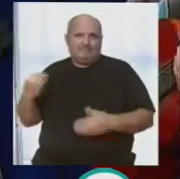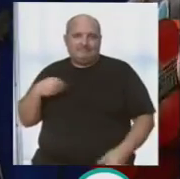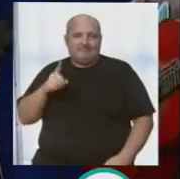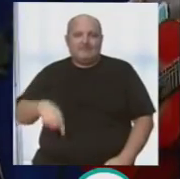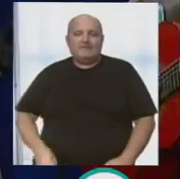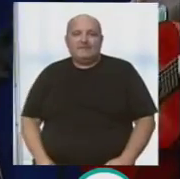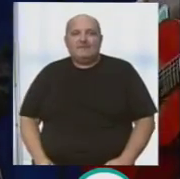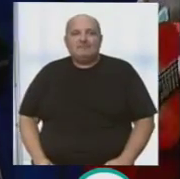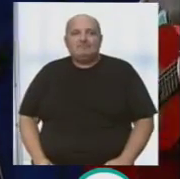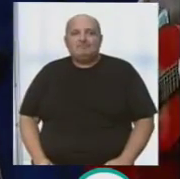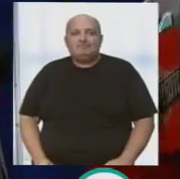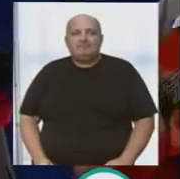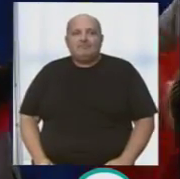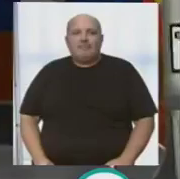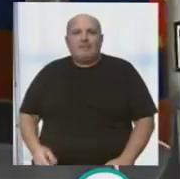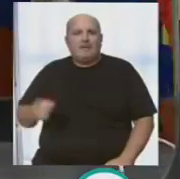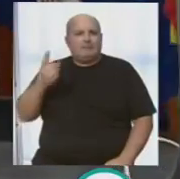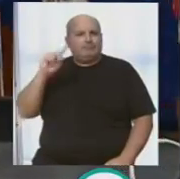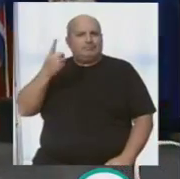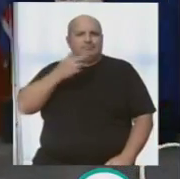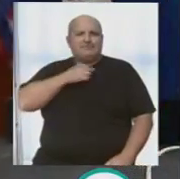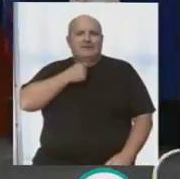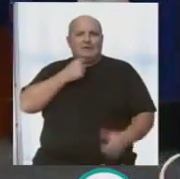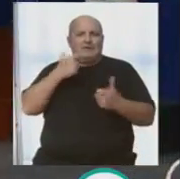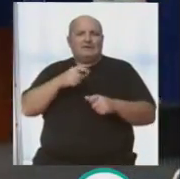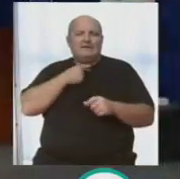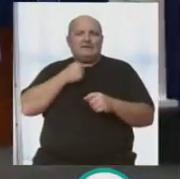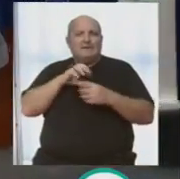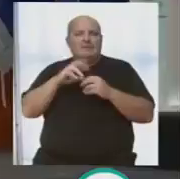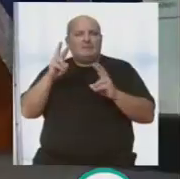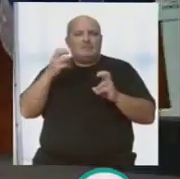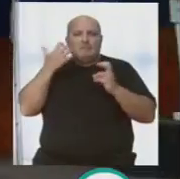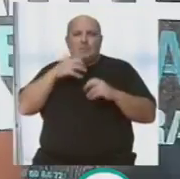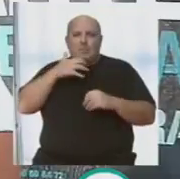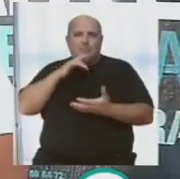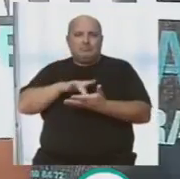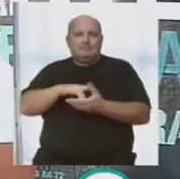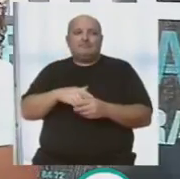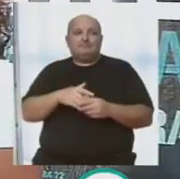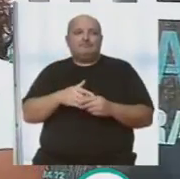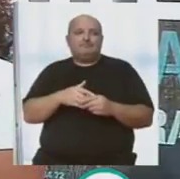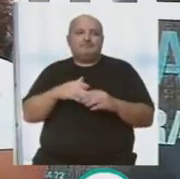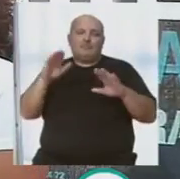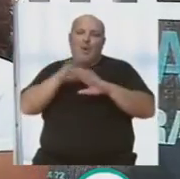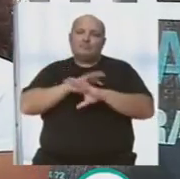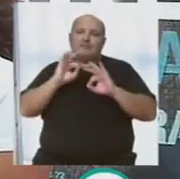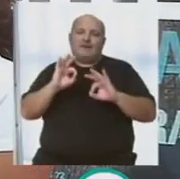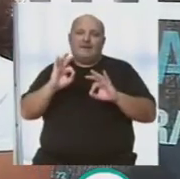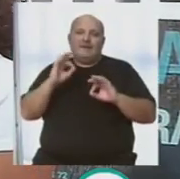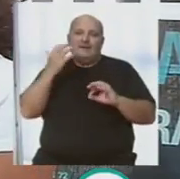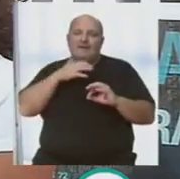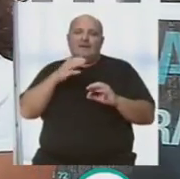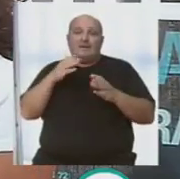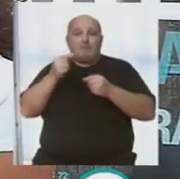evidentemente. Una noche muy Chiricotera, ¿no? La primera para comenzar. Chiricotera y muy nuestra, muy tradicional. Una noche muy Porque ya aquí que remolines,